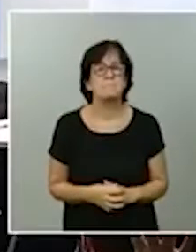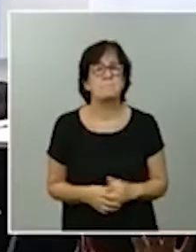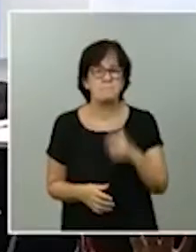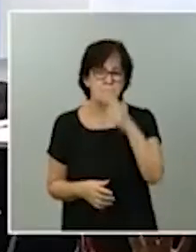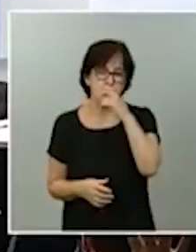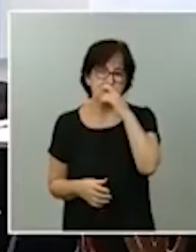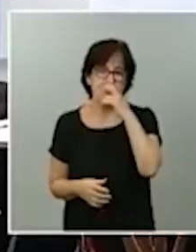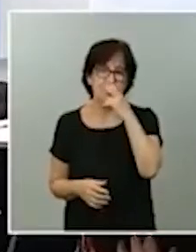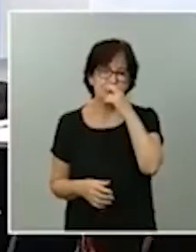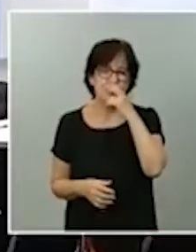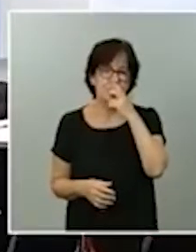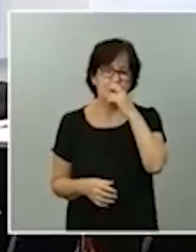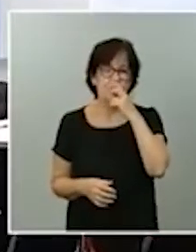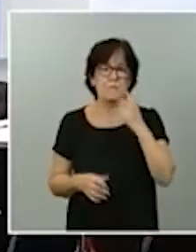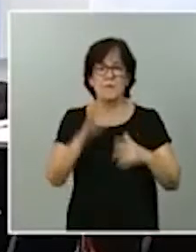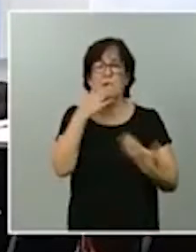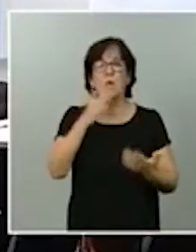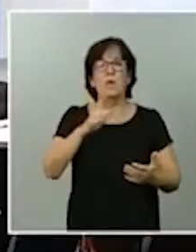Fernando Garea, del Confidencial.